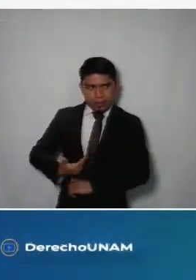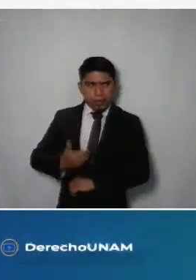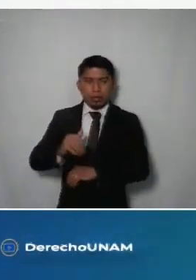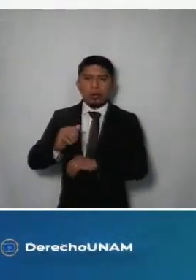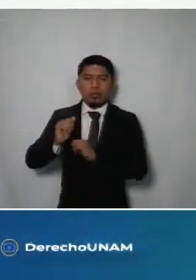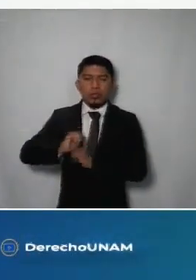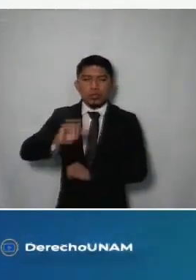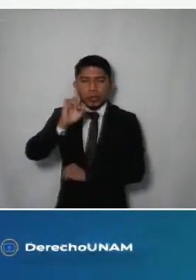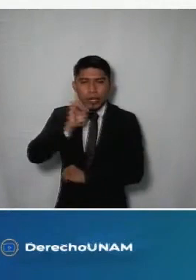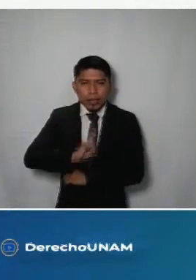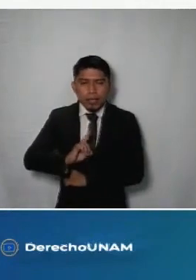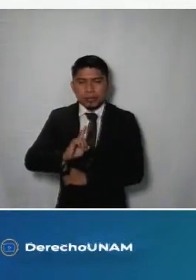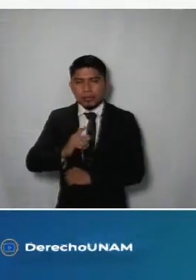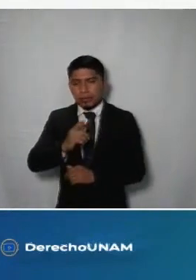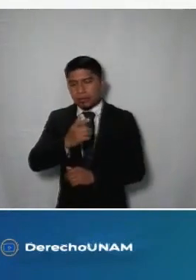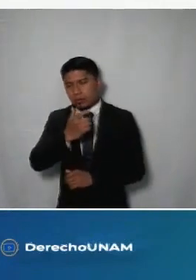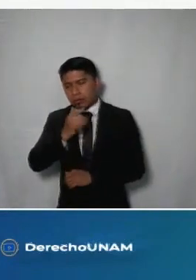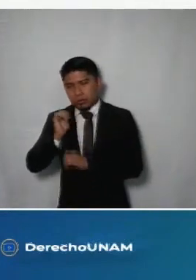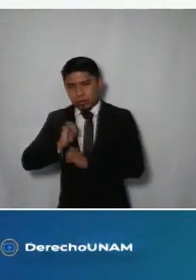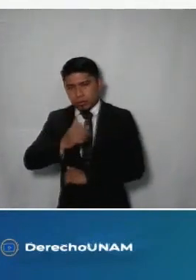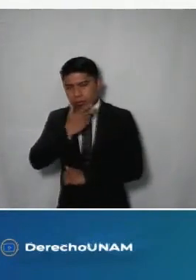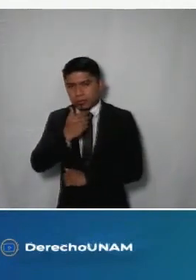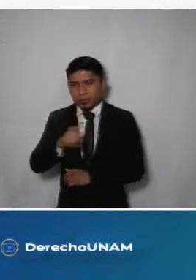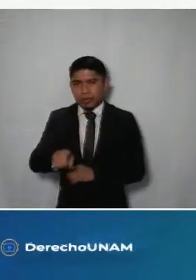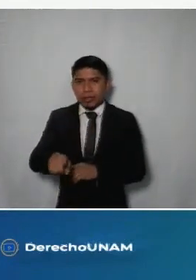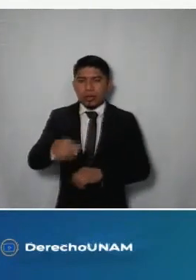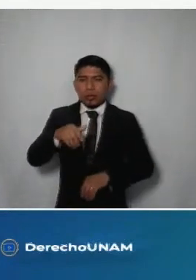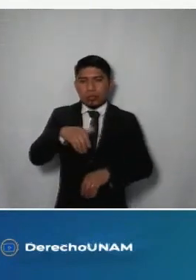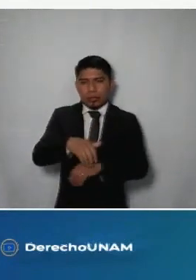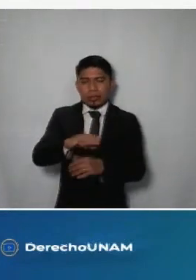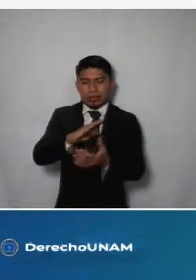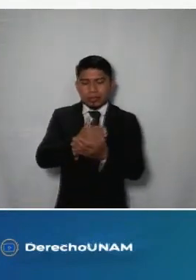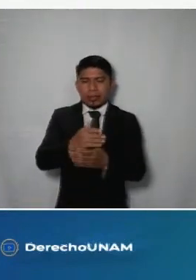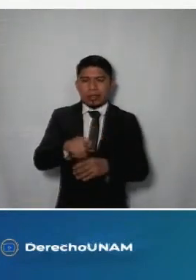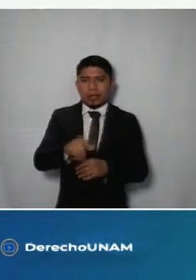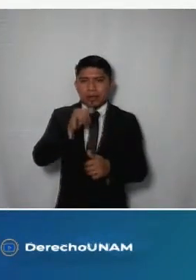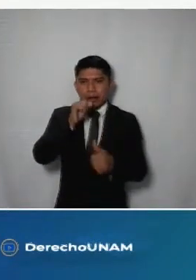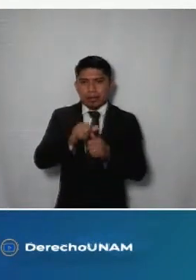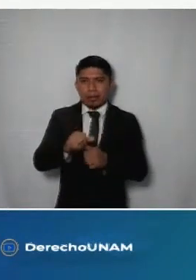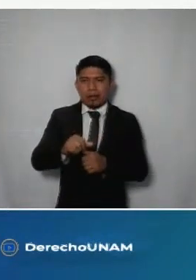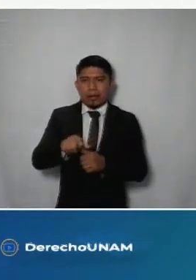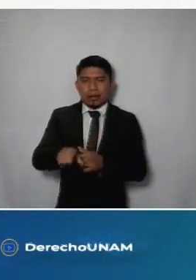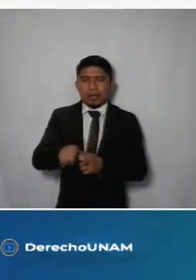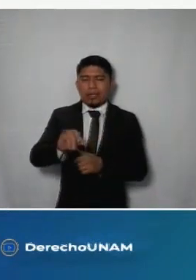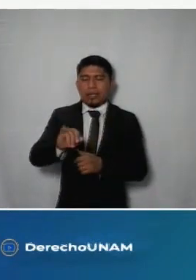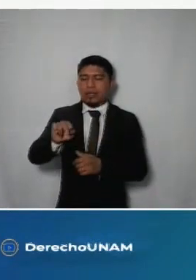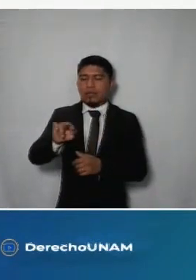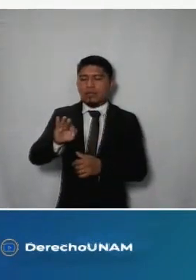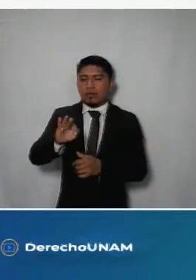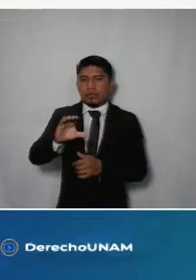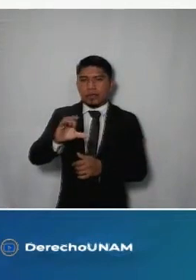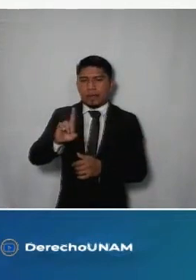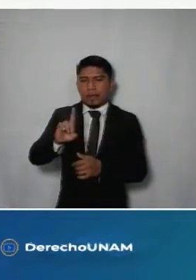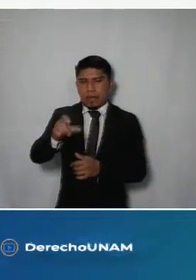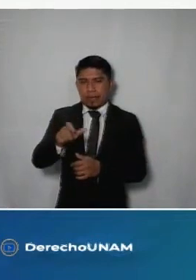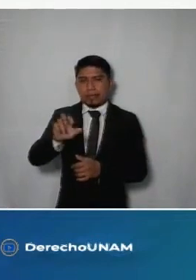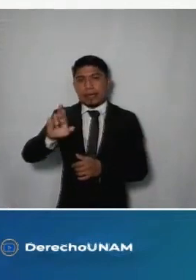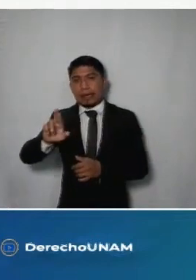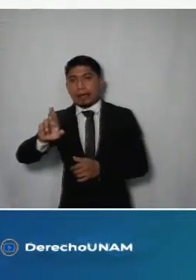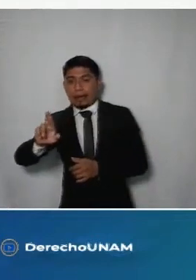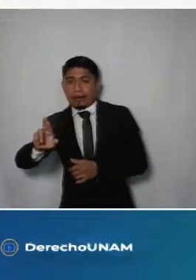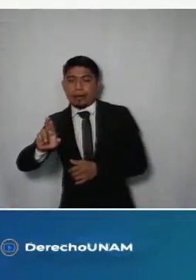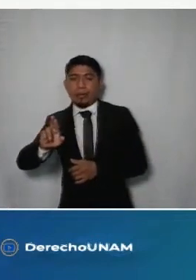comisionadas comisionado doy cuenta del recurso de revisión identificado con la clave alfanumérica infocdmx